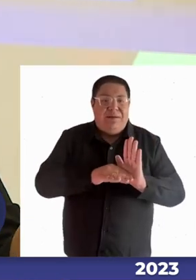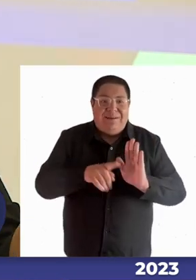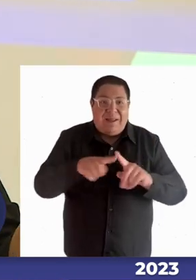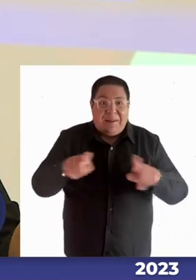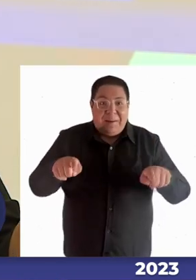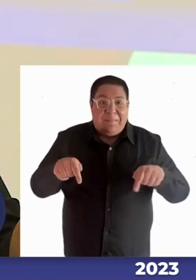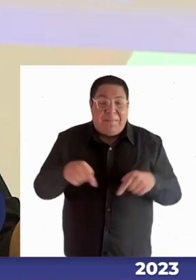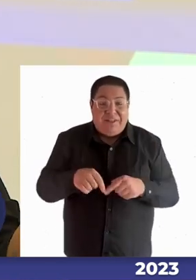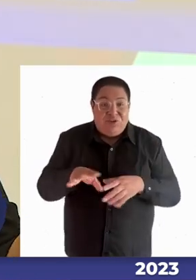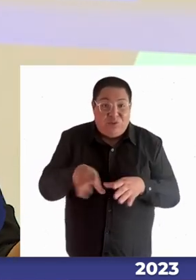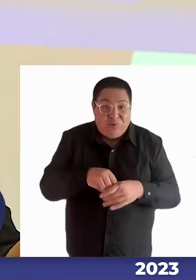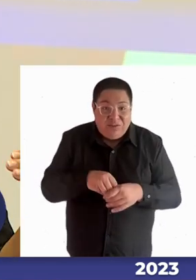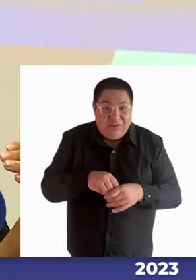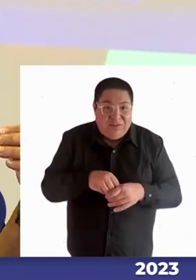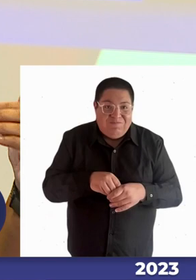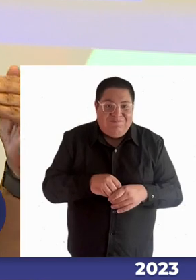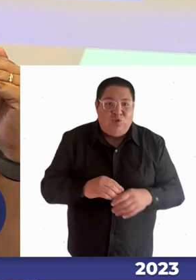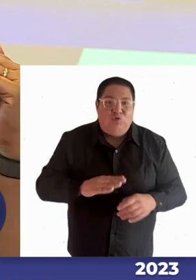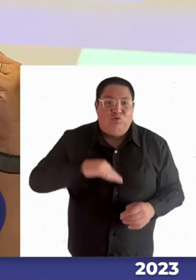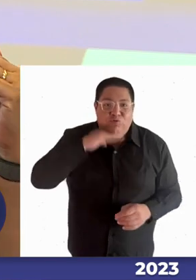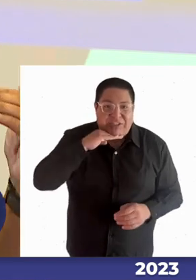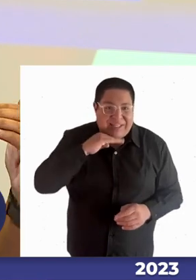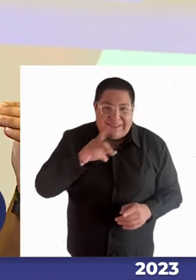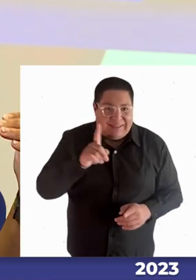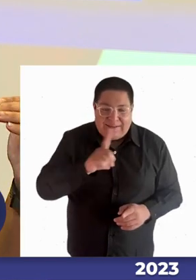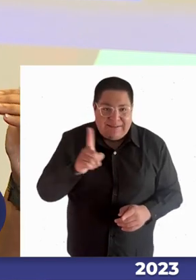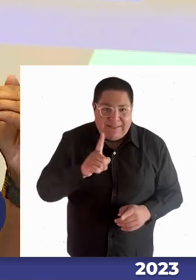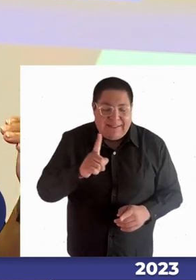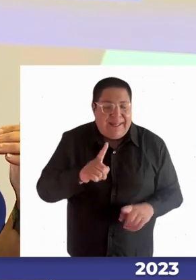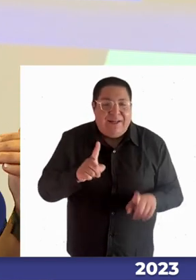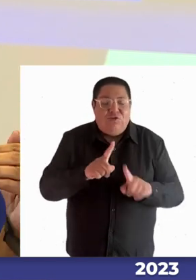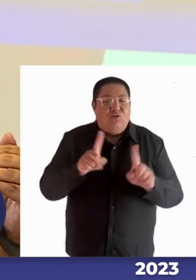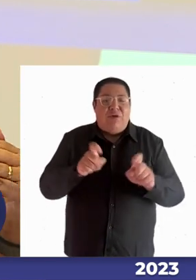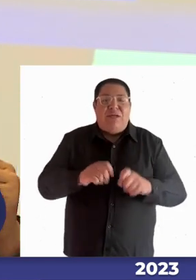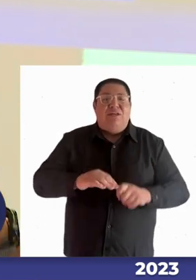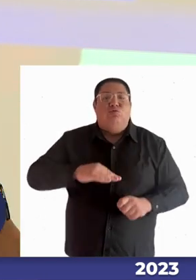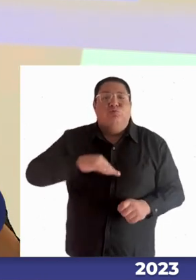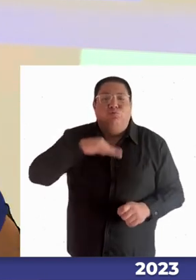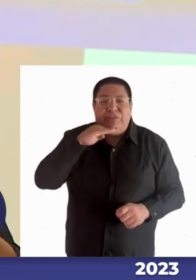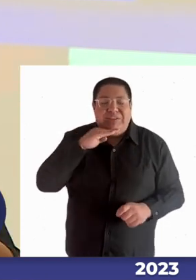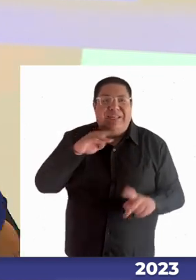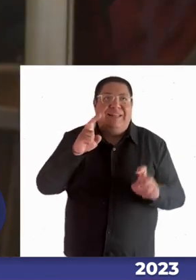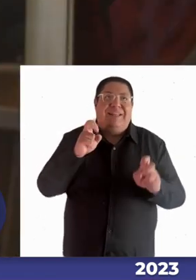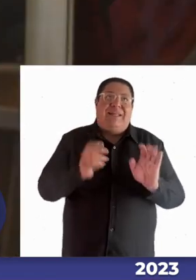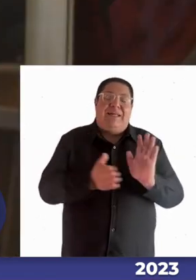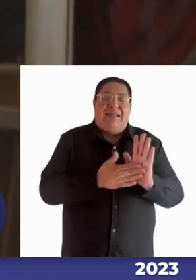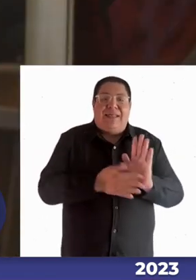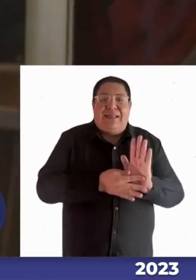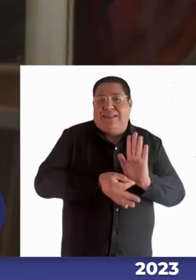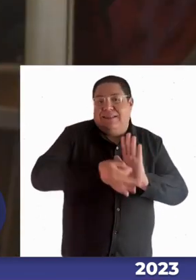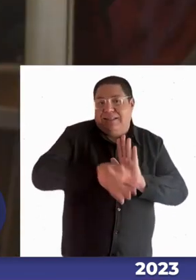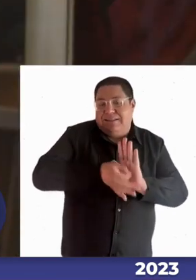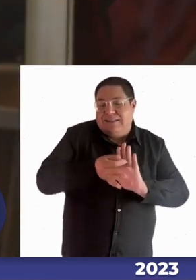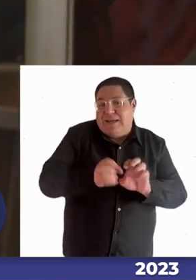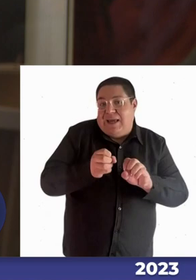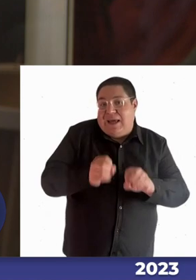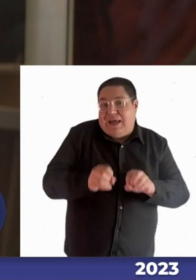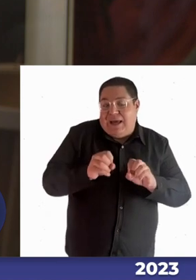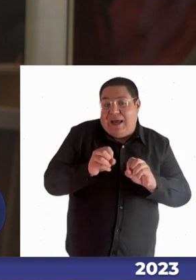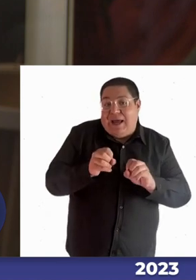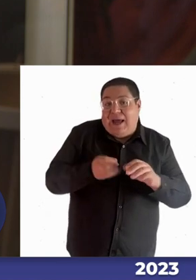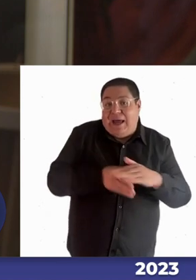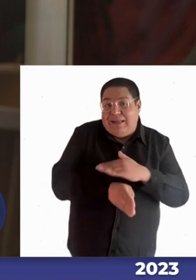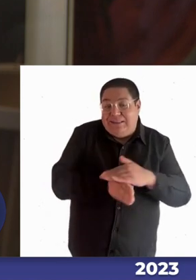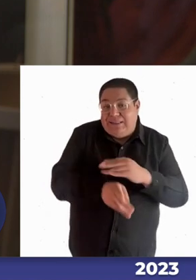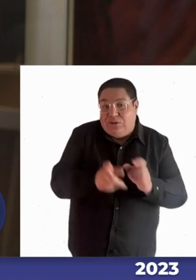inclusivo, no basta solo con declarar en que vamos a tener el acceso a la educación superior hoy día